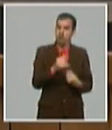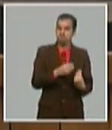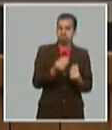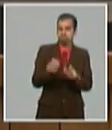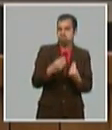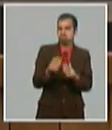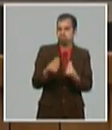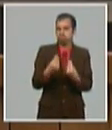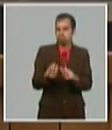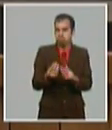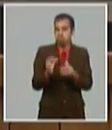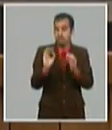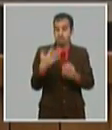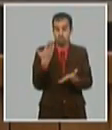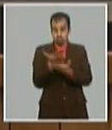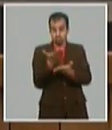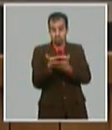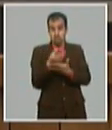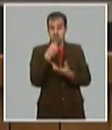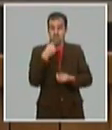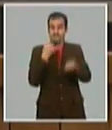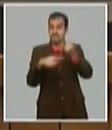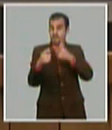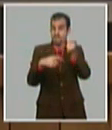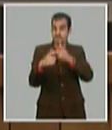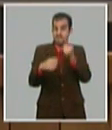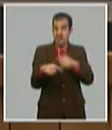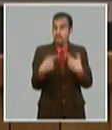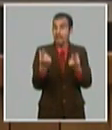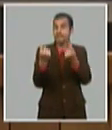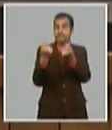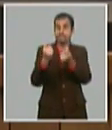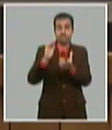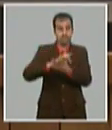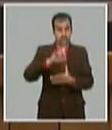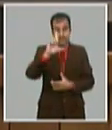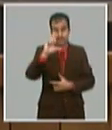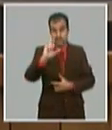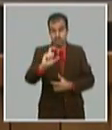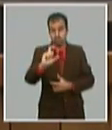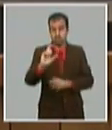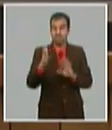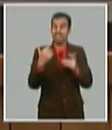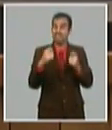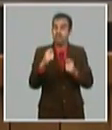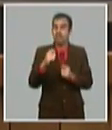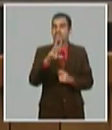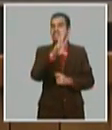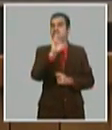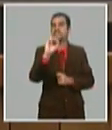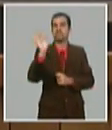de estas demandas para la comercialización en moneda libremente convertible en no menos de un 30%